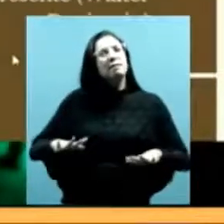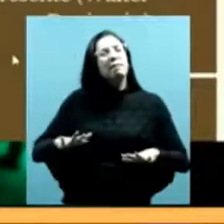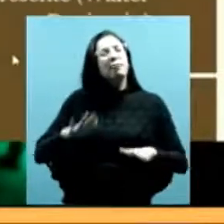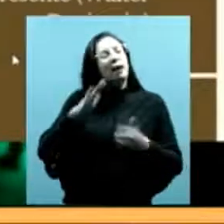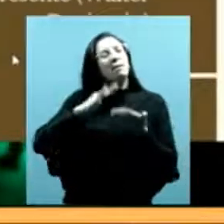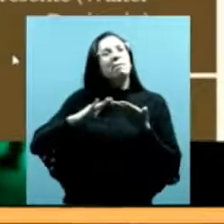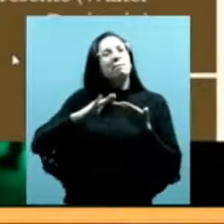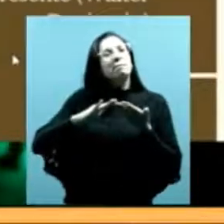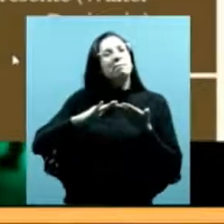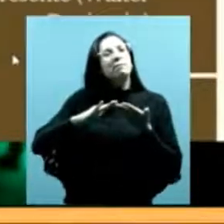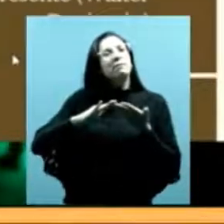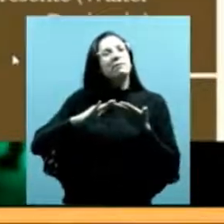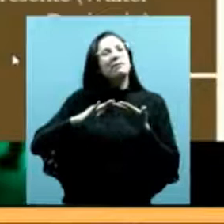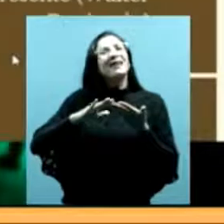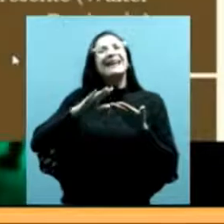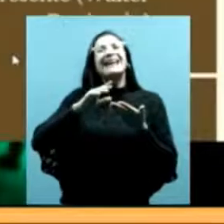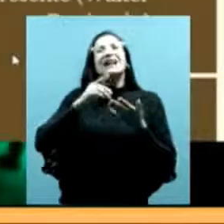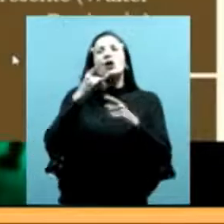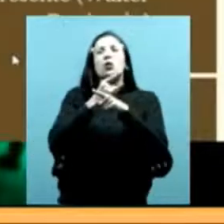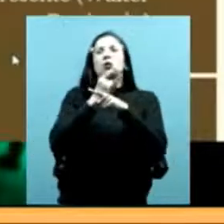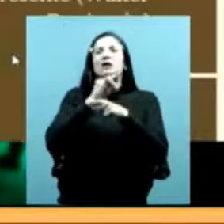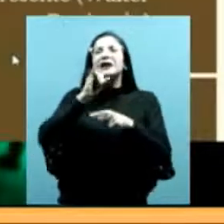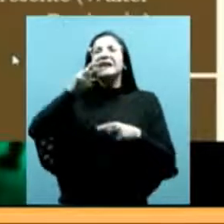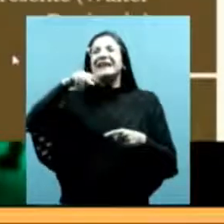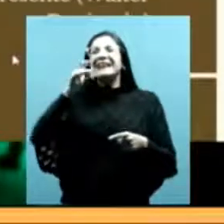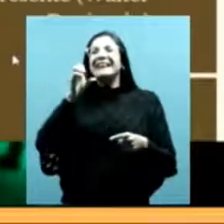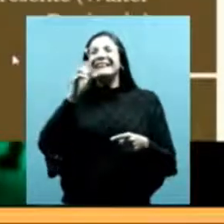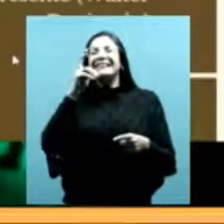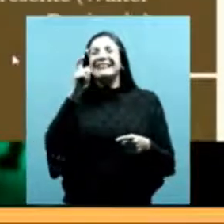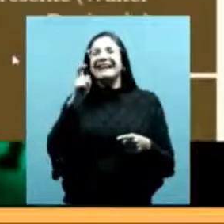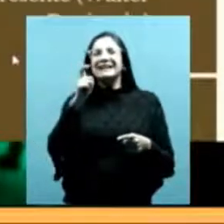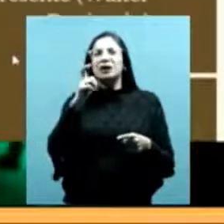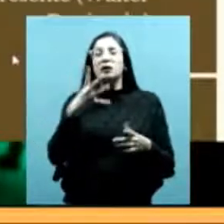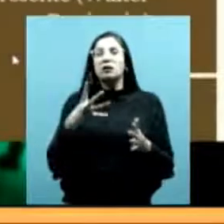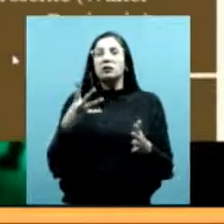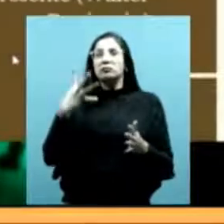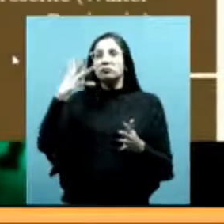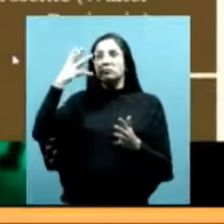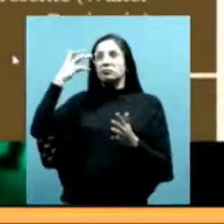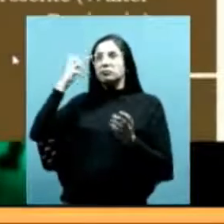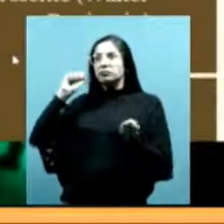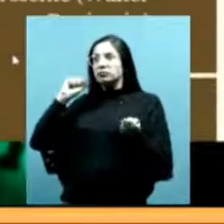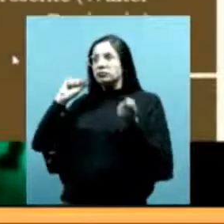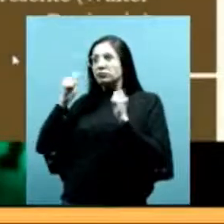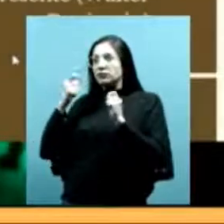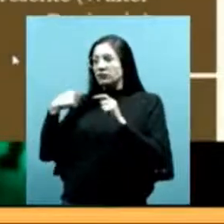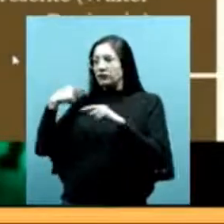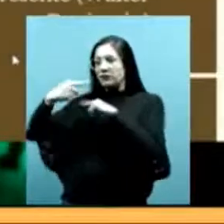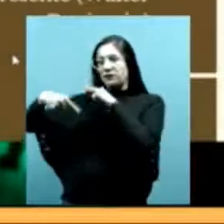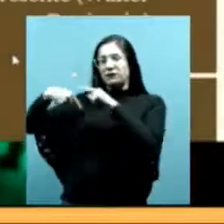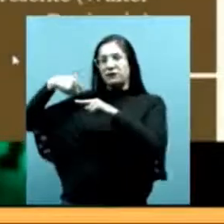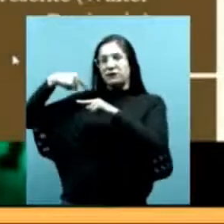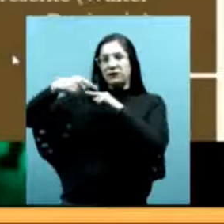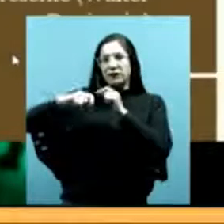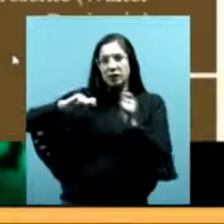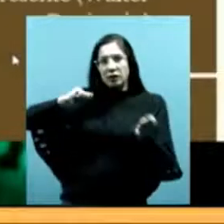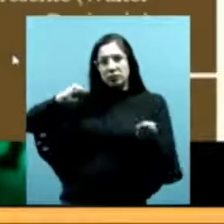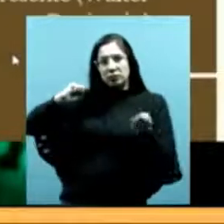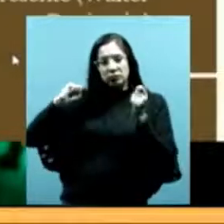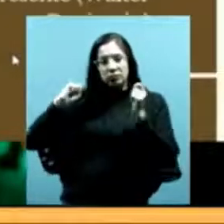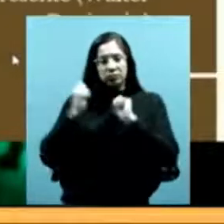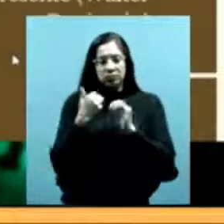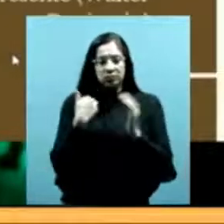los index para decir bueno cómo les pasó a nuestros ancestros nuestras experiencias en el presente nos permiten